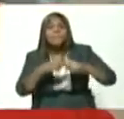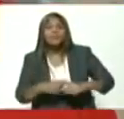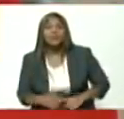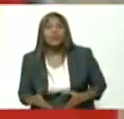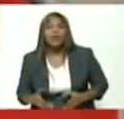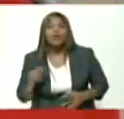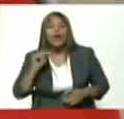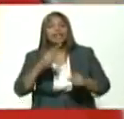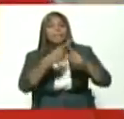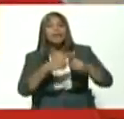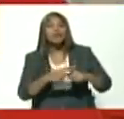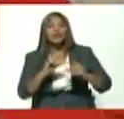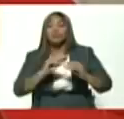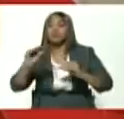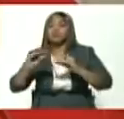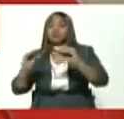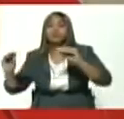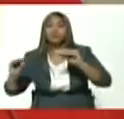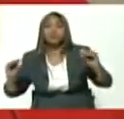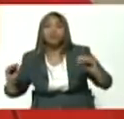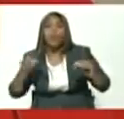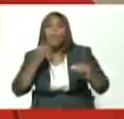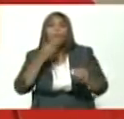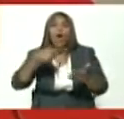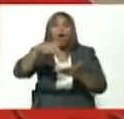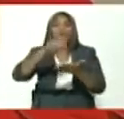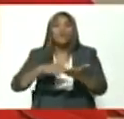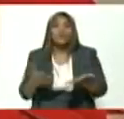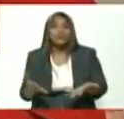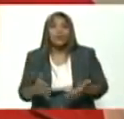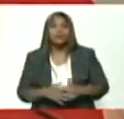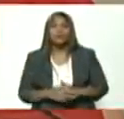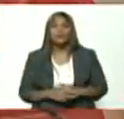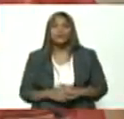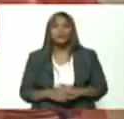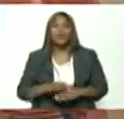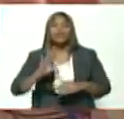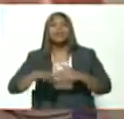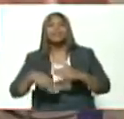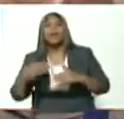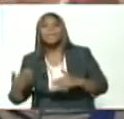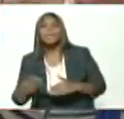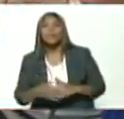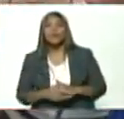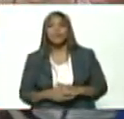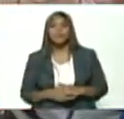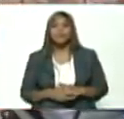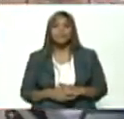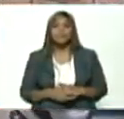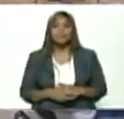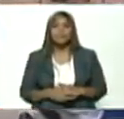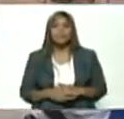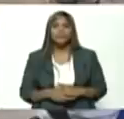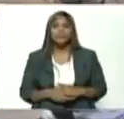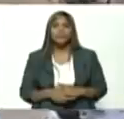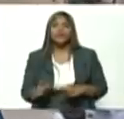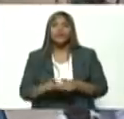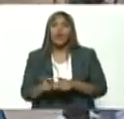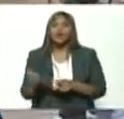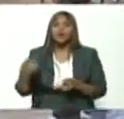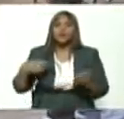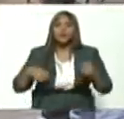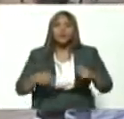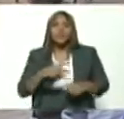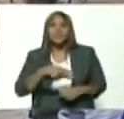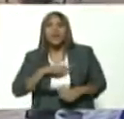presupuesto distribuir los recursos para un buen contrato y salirnos de la meritocracia falsa